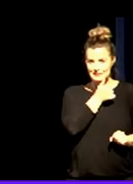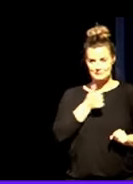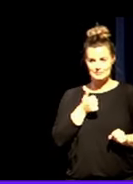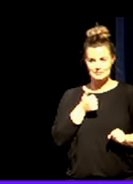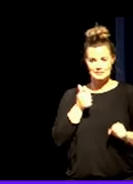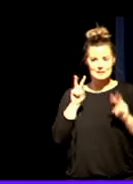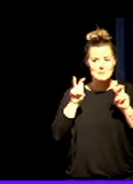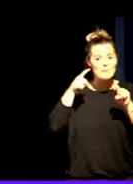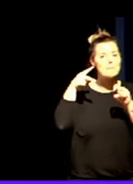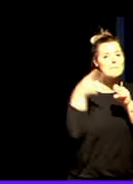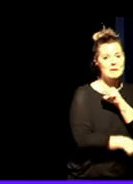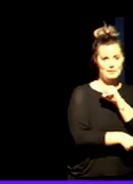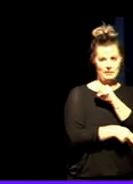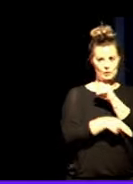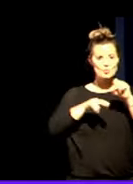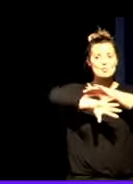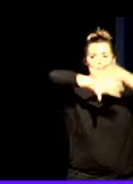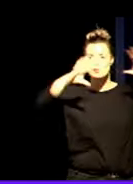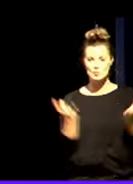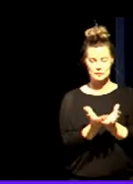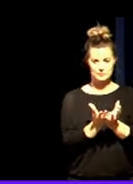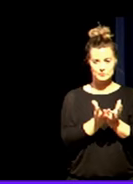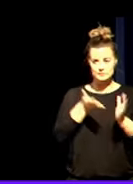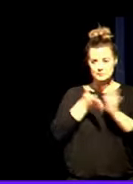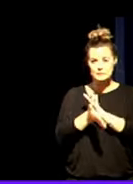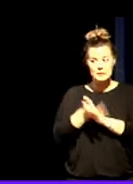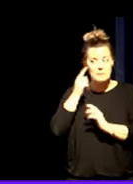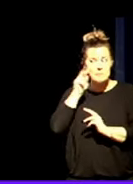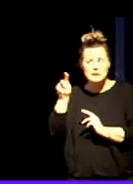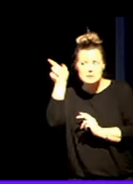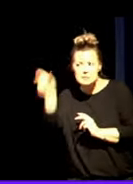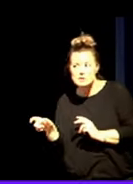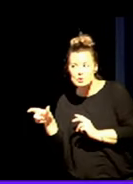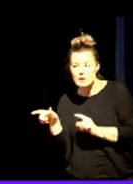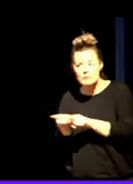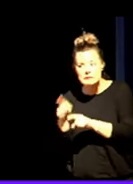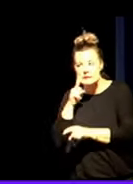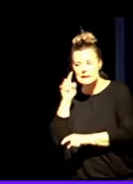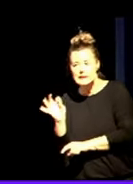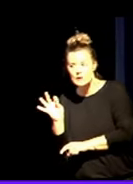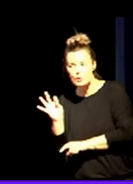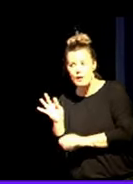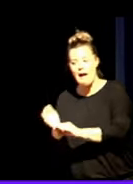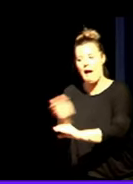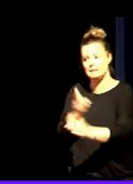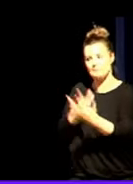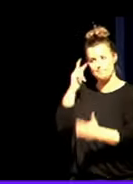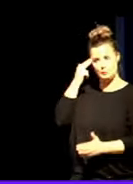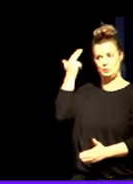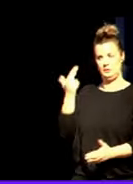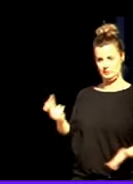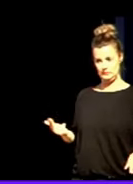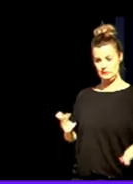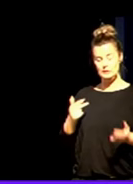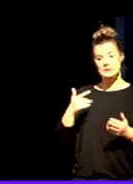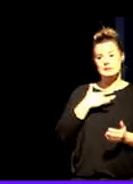prevención universal. El detectar a esa persona que está en riesgo antes de que lleve a cabo ese intento de suicidio. En salud pública